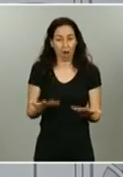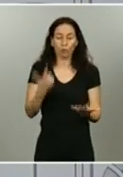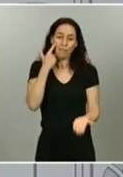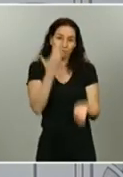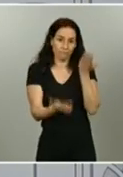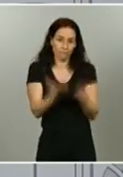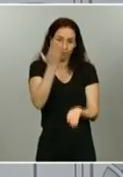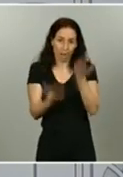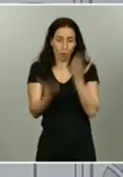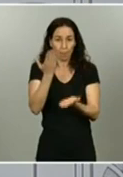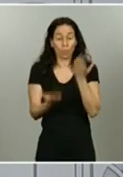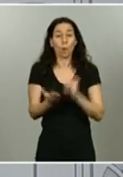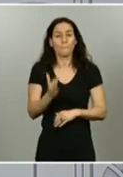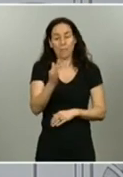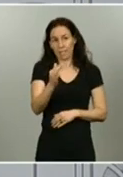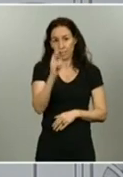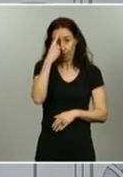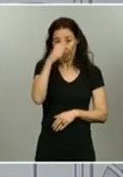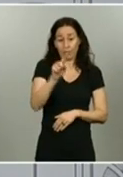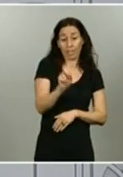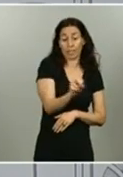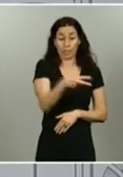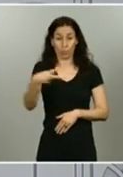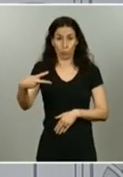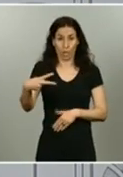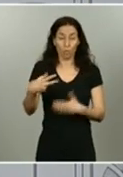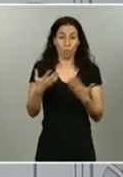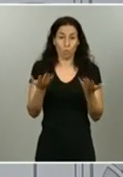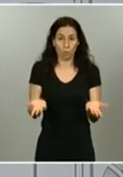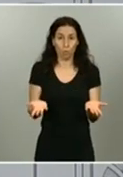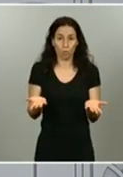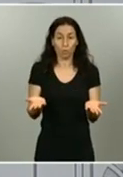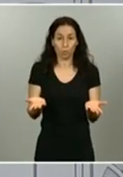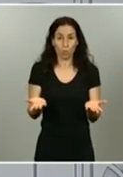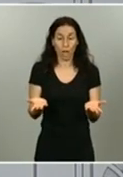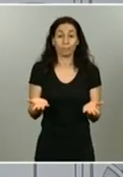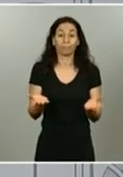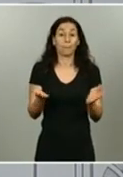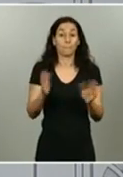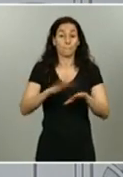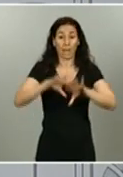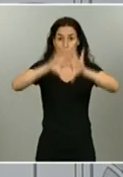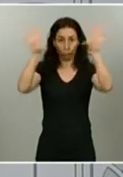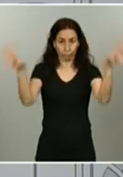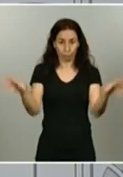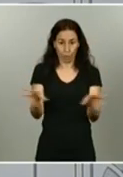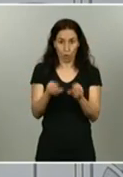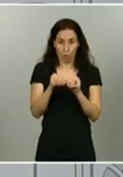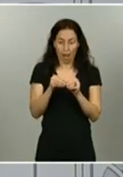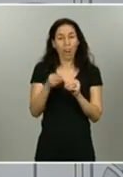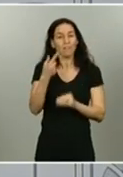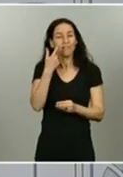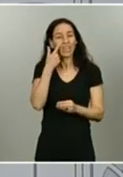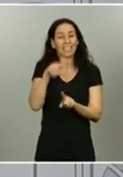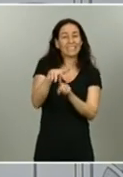interpretando de manera conjunta y por lo tanto la imagen final de lo que realmente ha pasado en España la